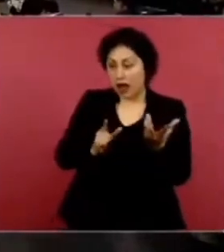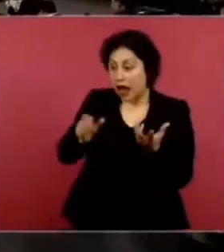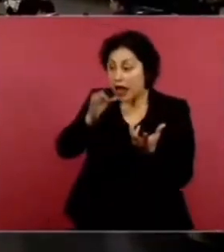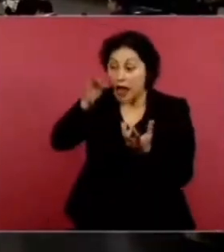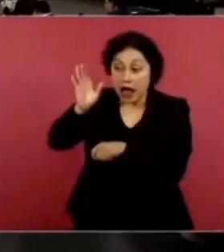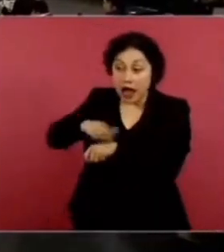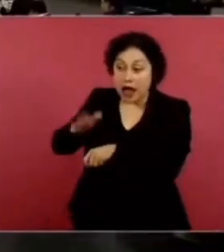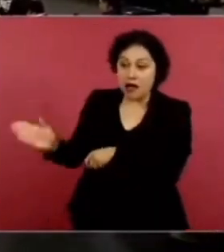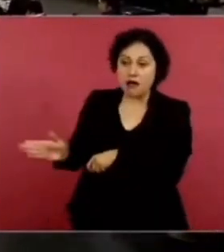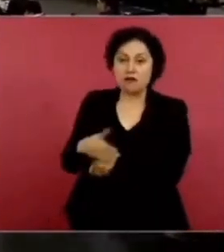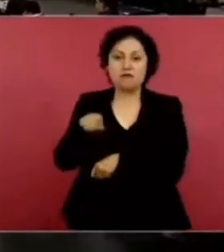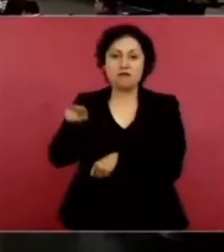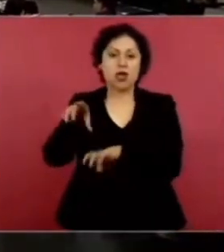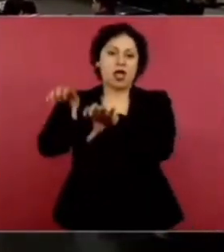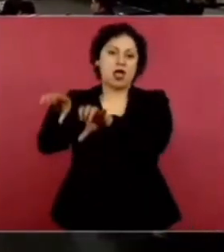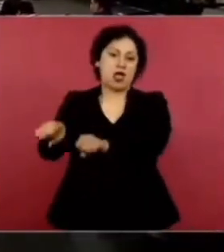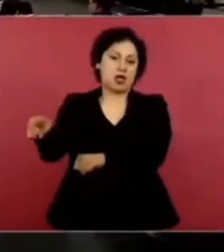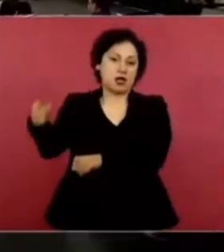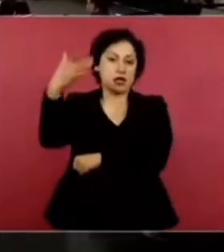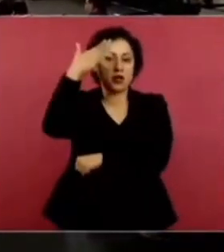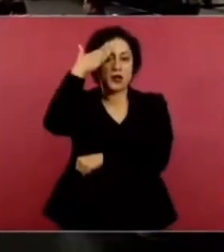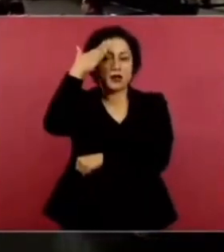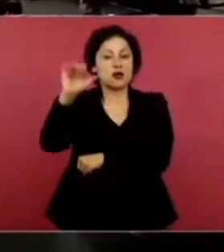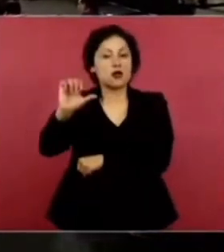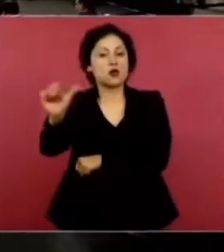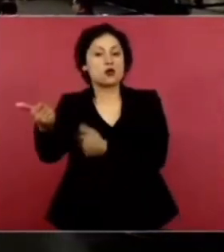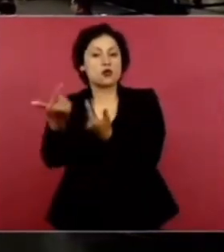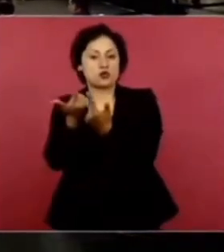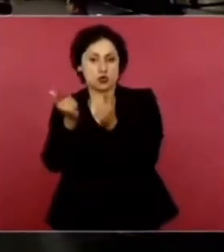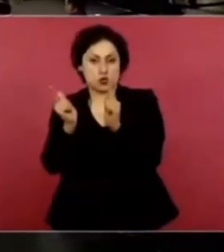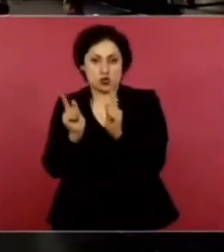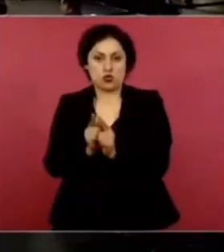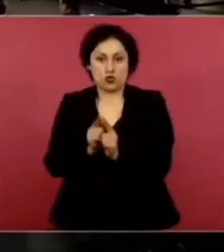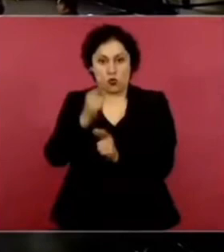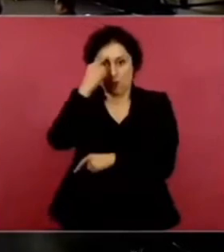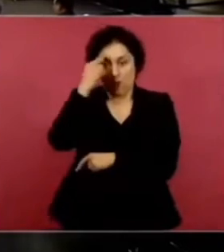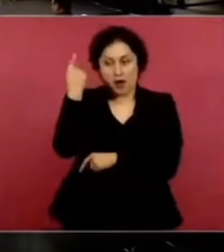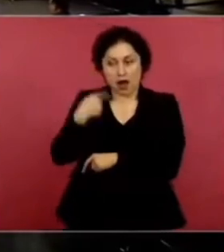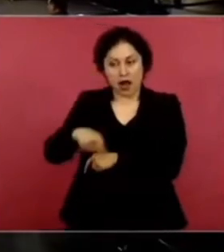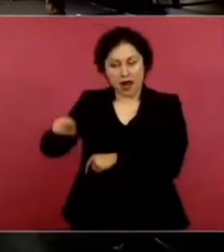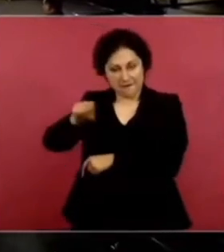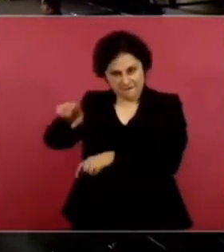Con el propósito. De que. Detuvieran. Para. Lincharlos.